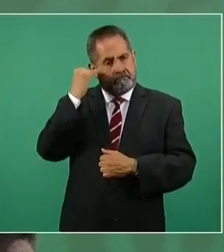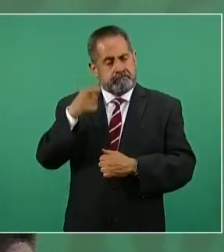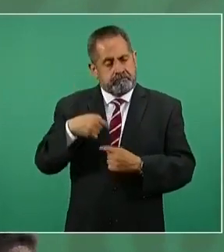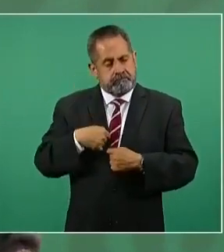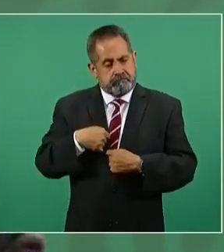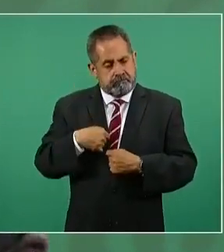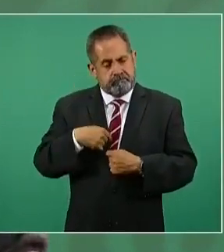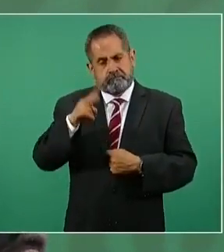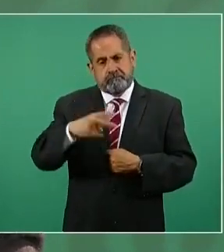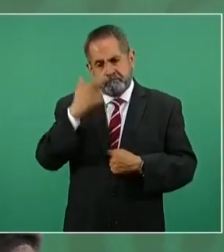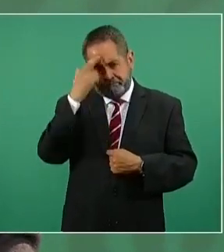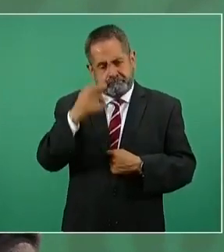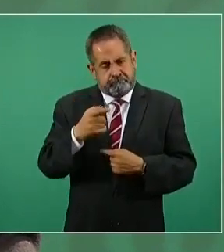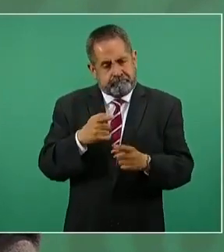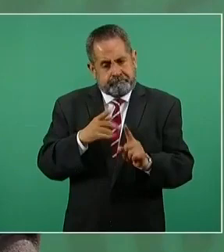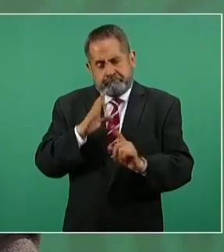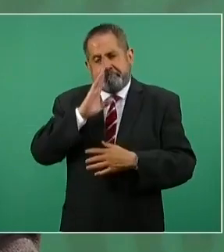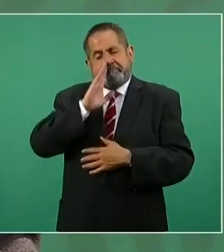hay,